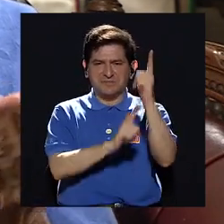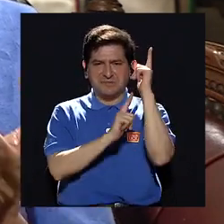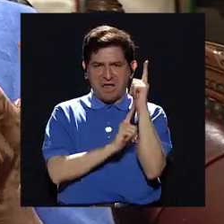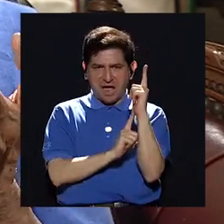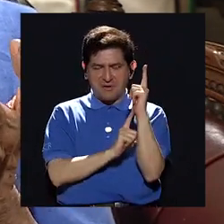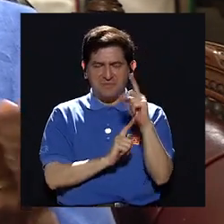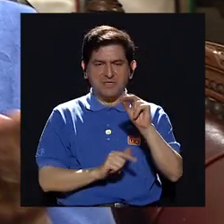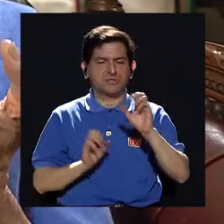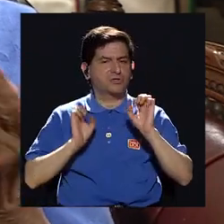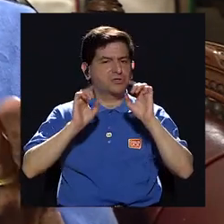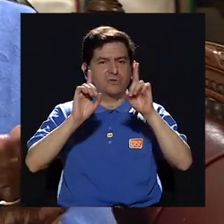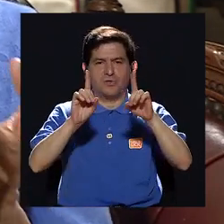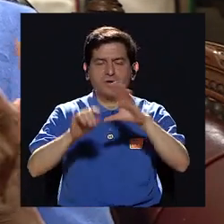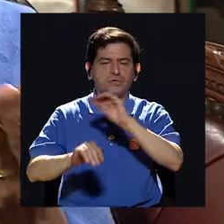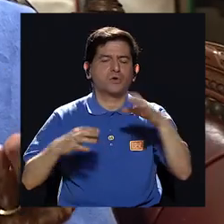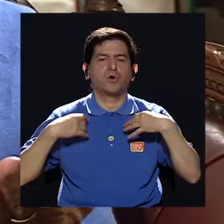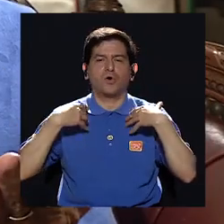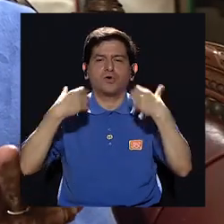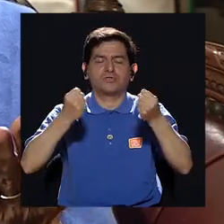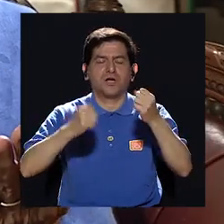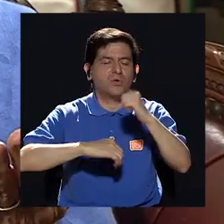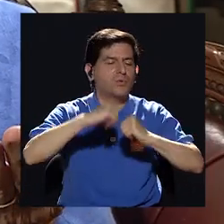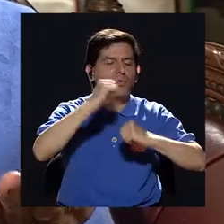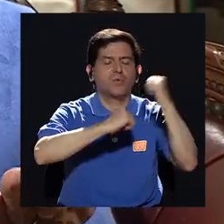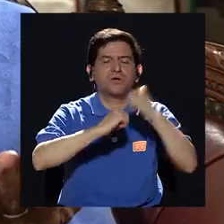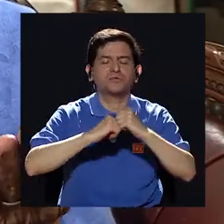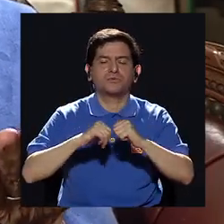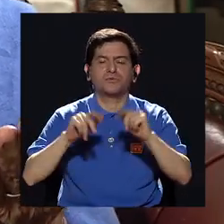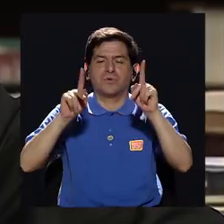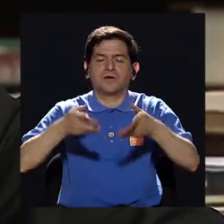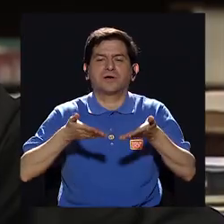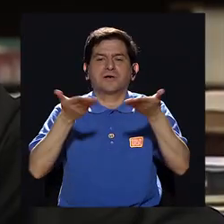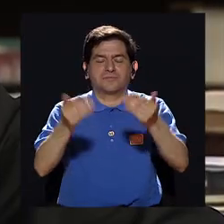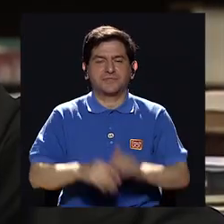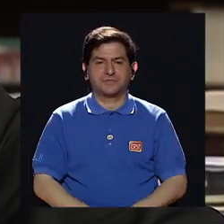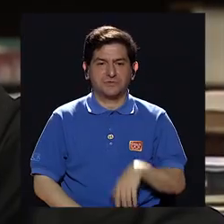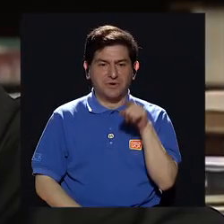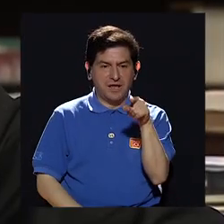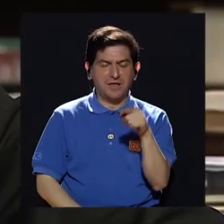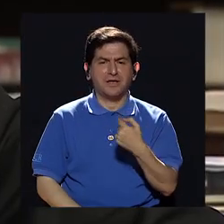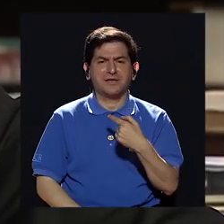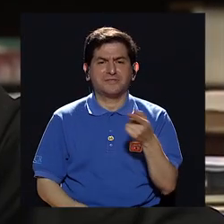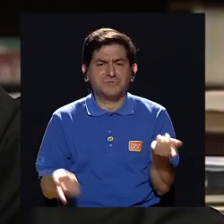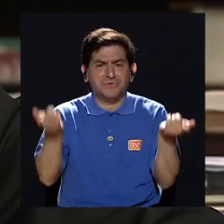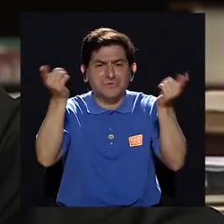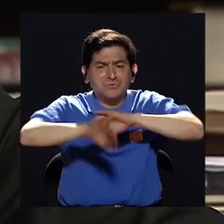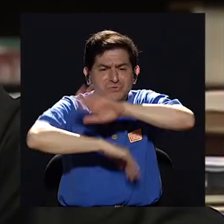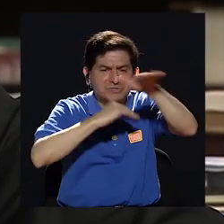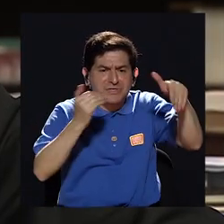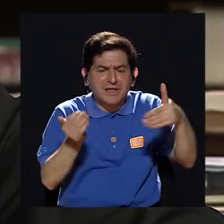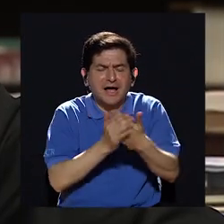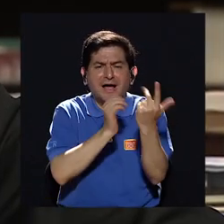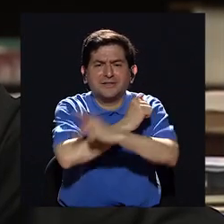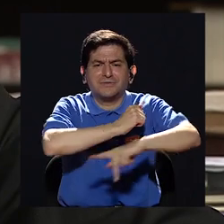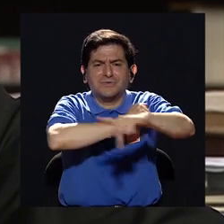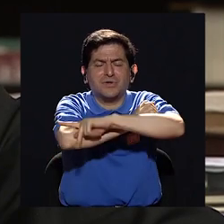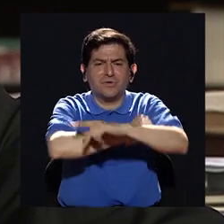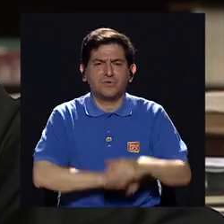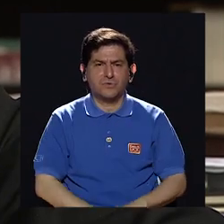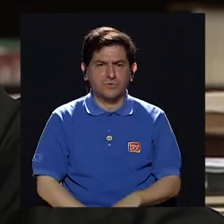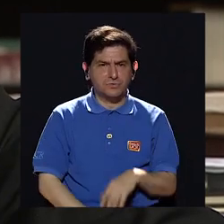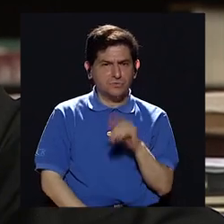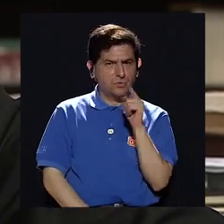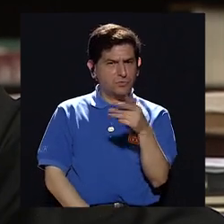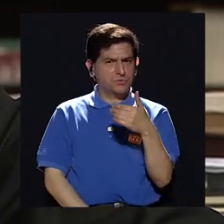en lugar de educación y salud y infraestructura para su gente y eso era lo que le estaba pasando a todos estos países usted